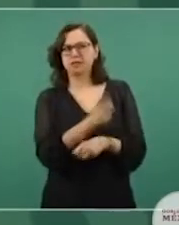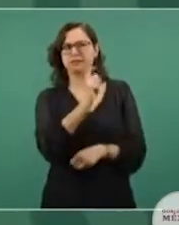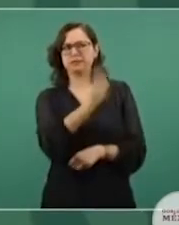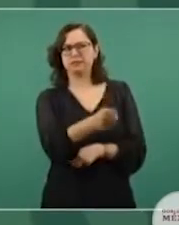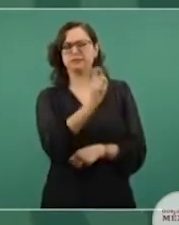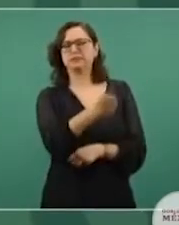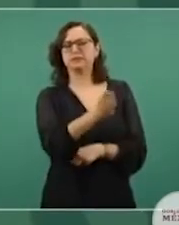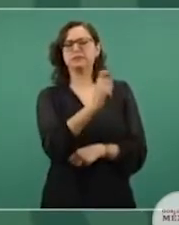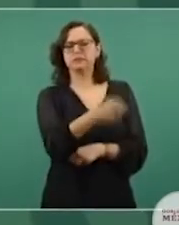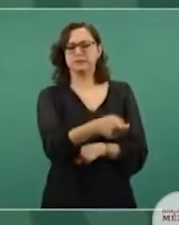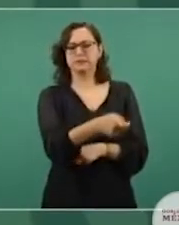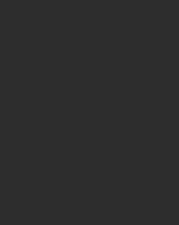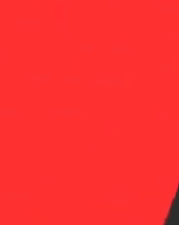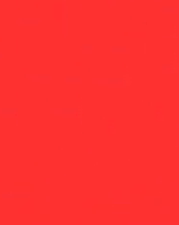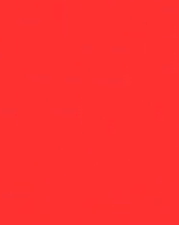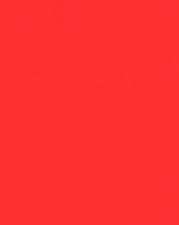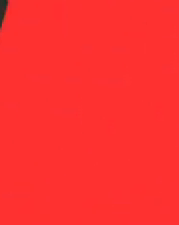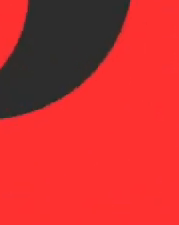sucedió.